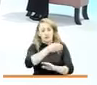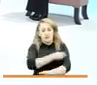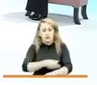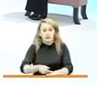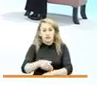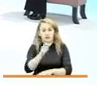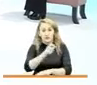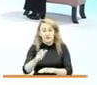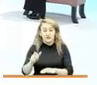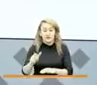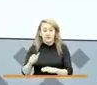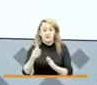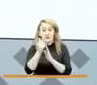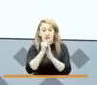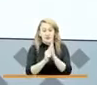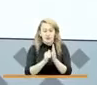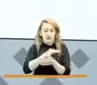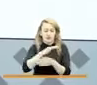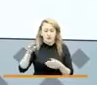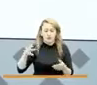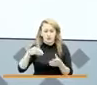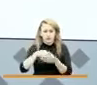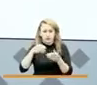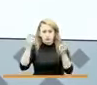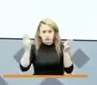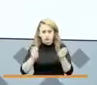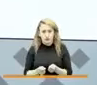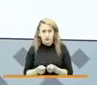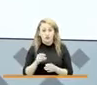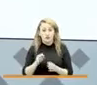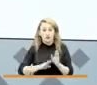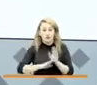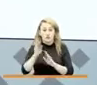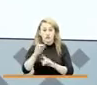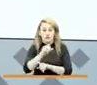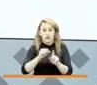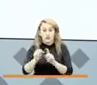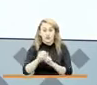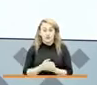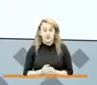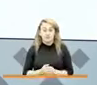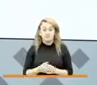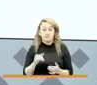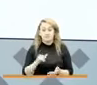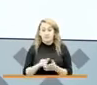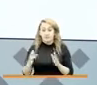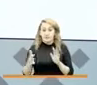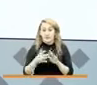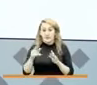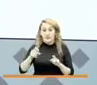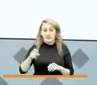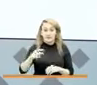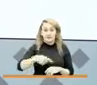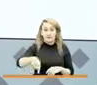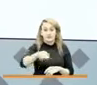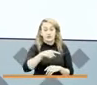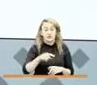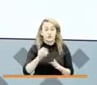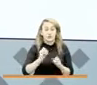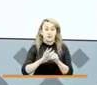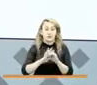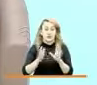beneficiarios de todos los programas que tienen Prosperidad Social en el momento indicado durante esta pandemia.